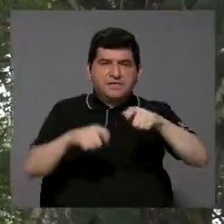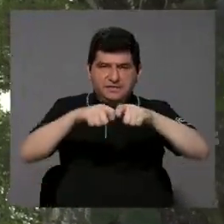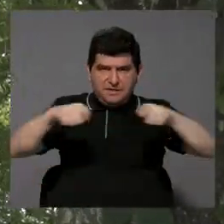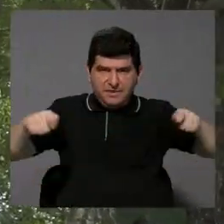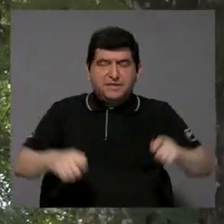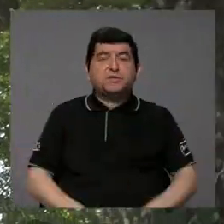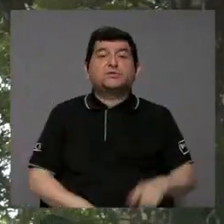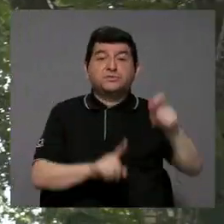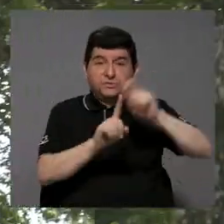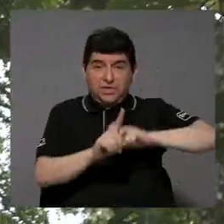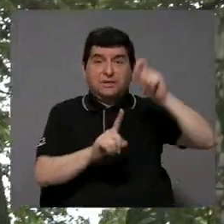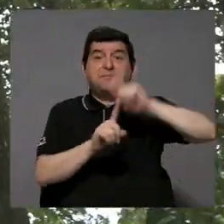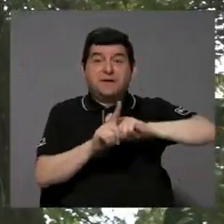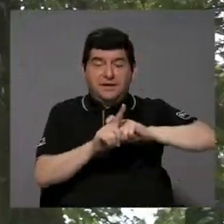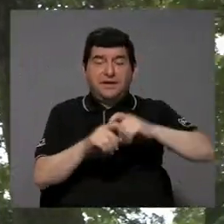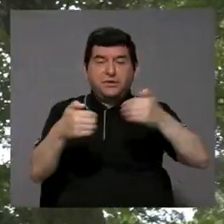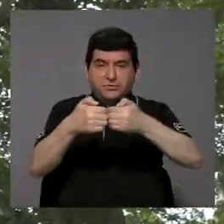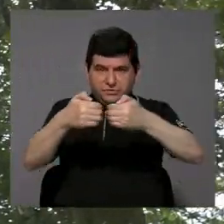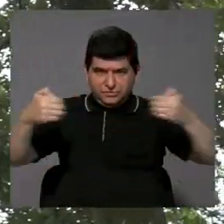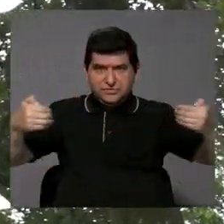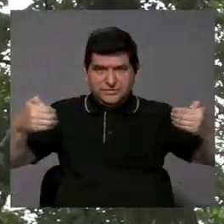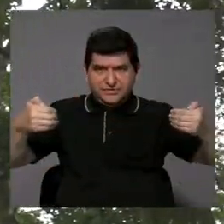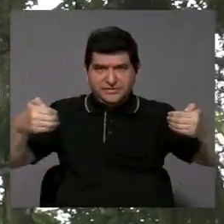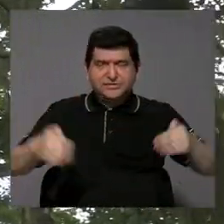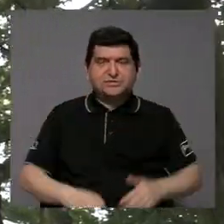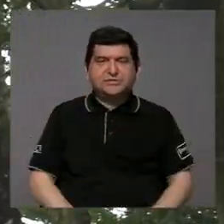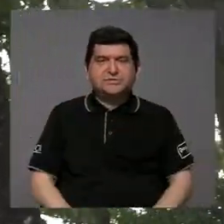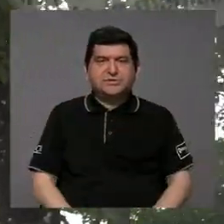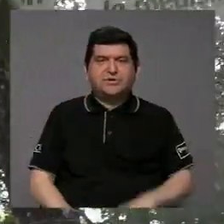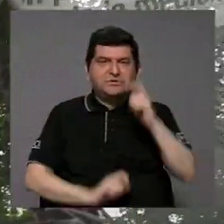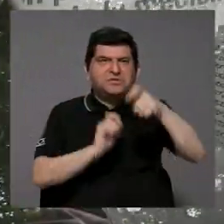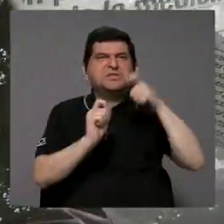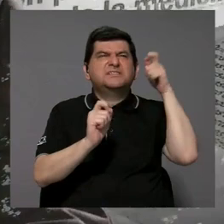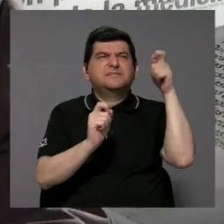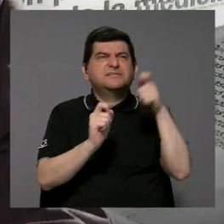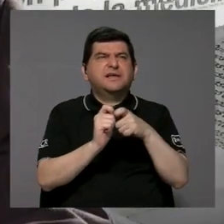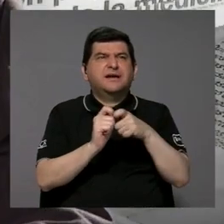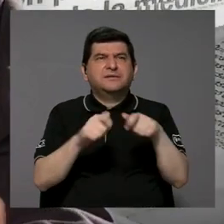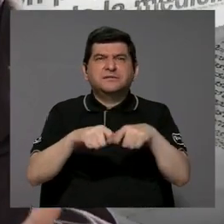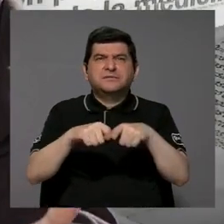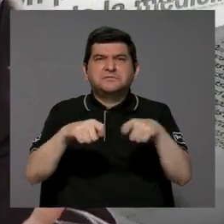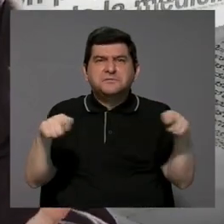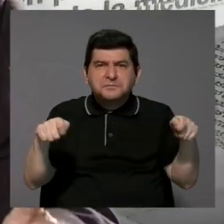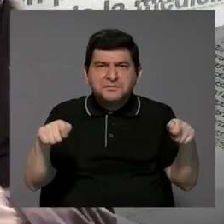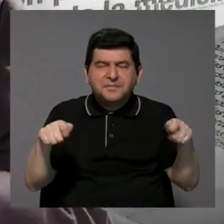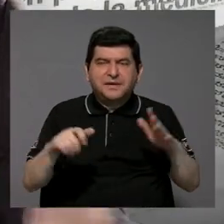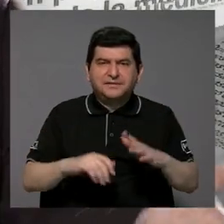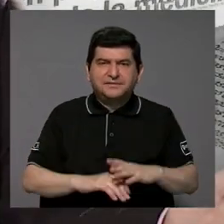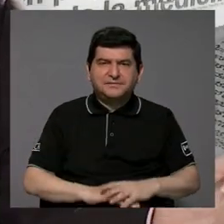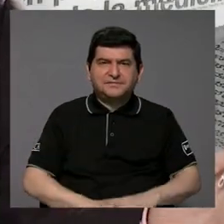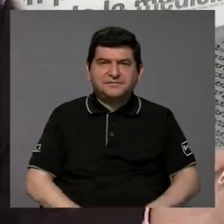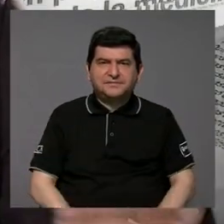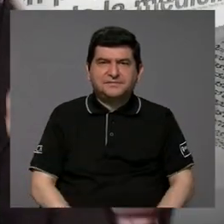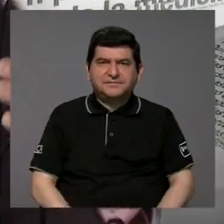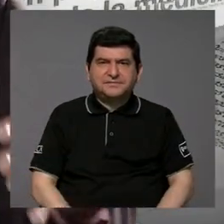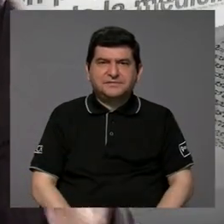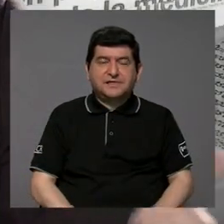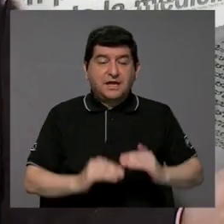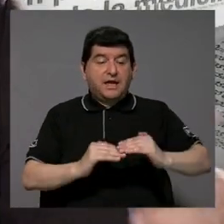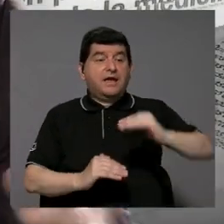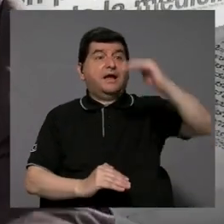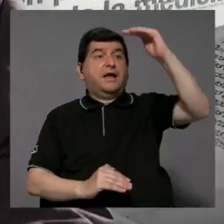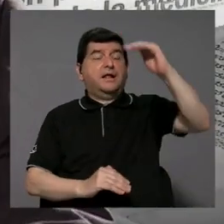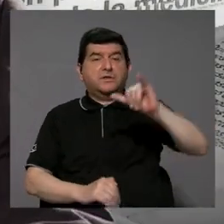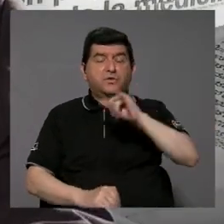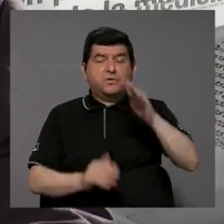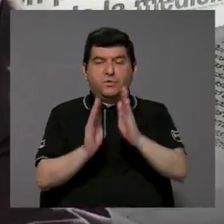metros. Por ejemplo, en banano se les exige una franja de tantos metros de altura